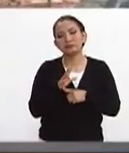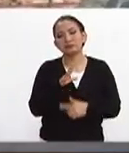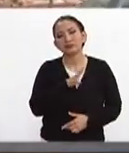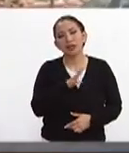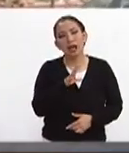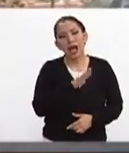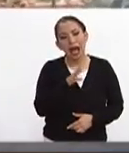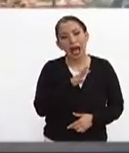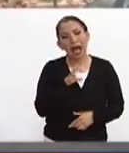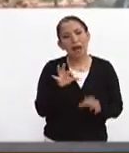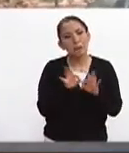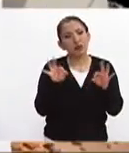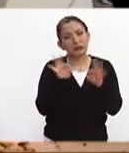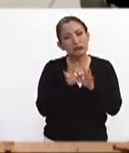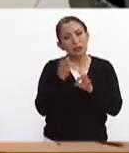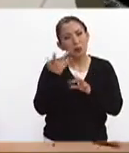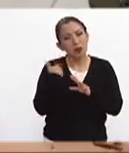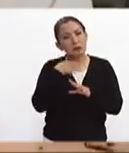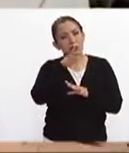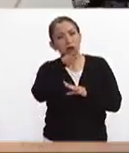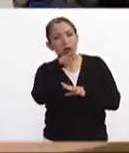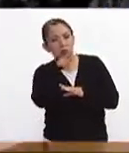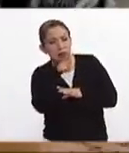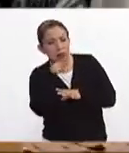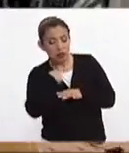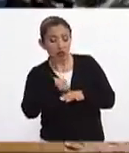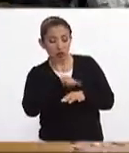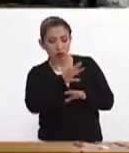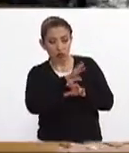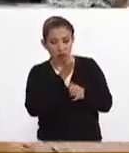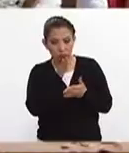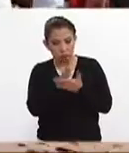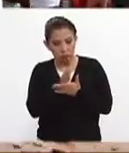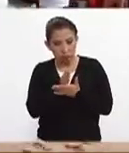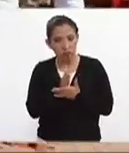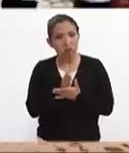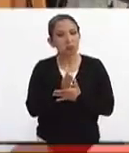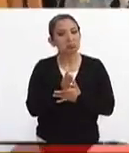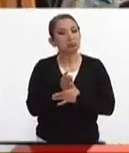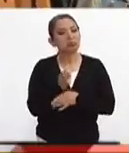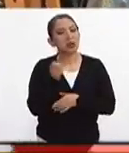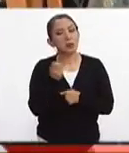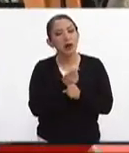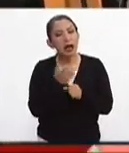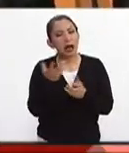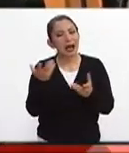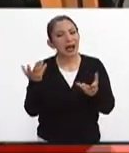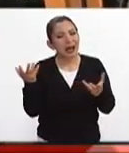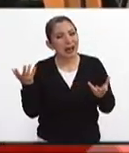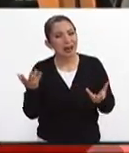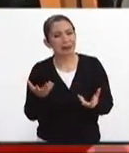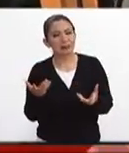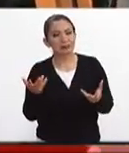importante preocupación porque quienes hemos tenido la oportunidad de revisar